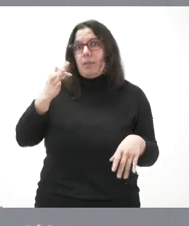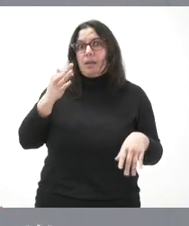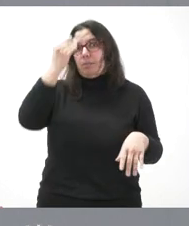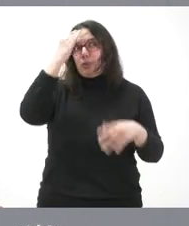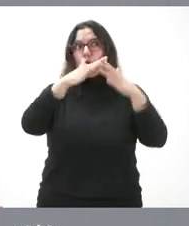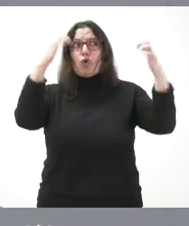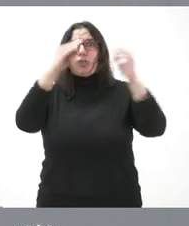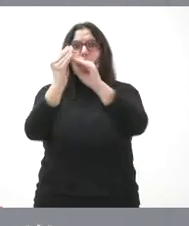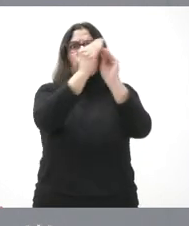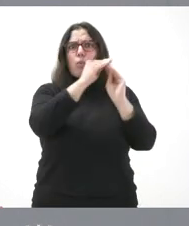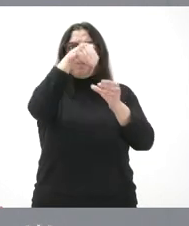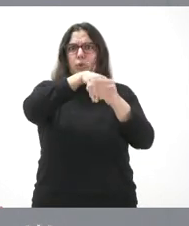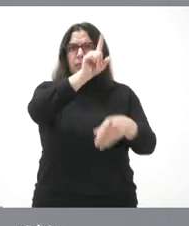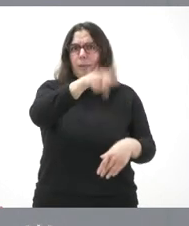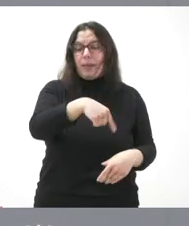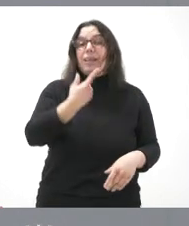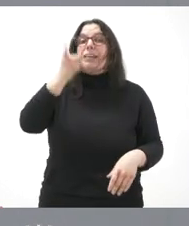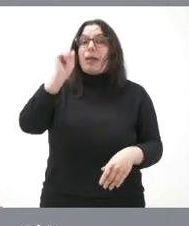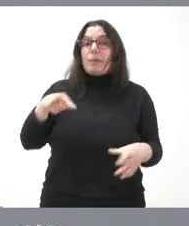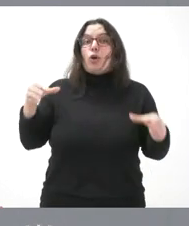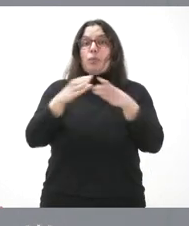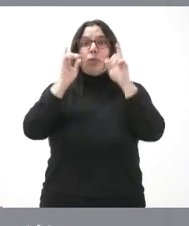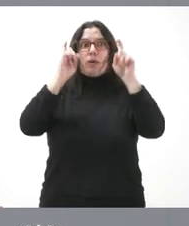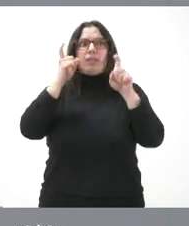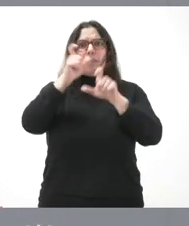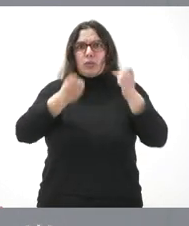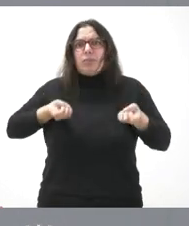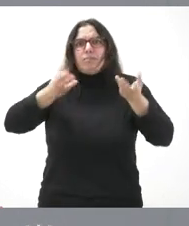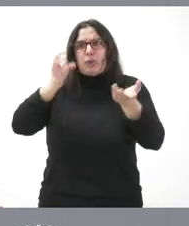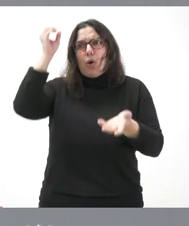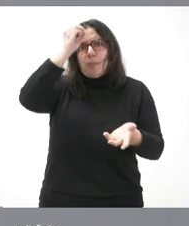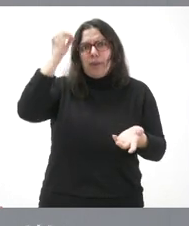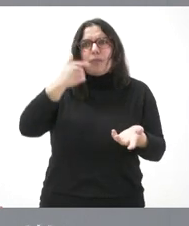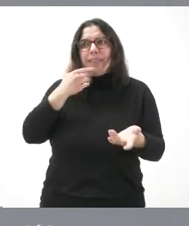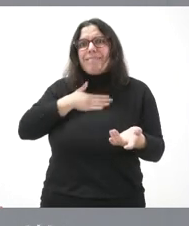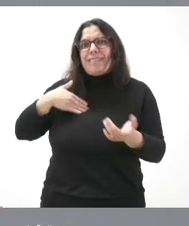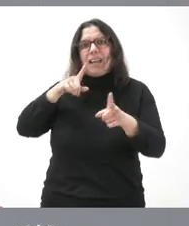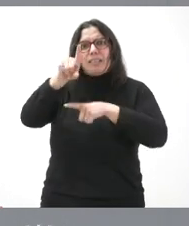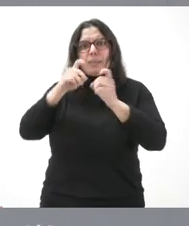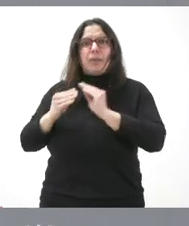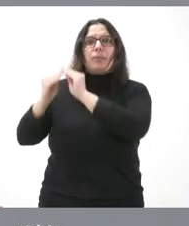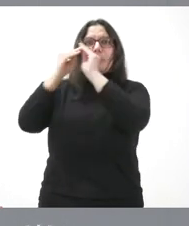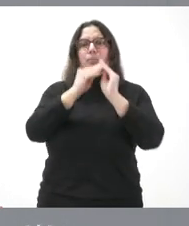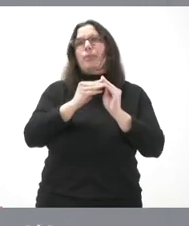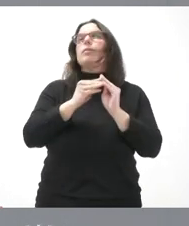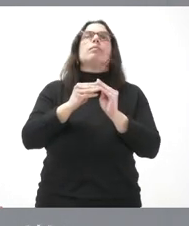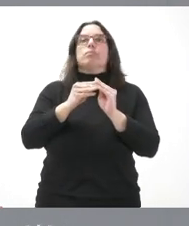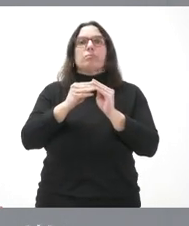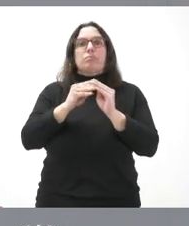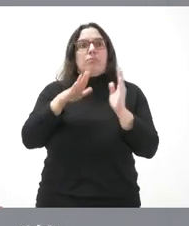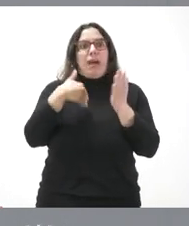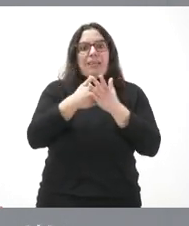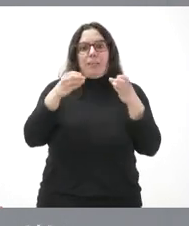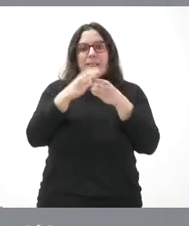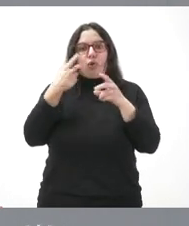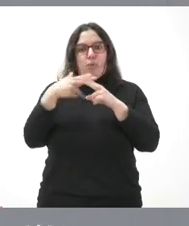Castilla y León. Y ha habido manifestaciones de la comunidad educativa pidiendo una BAU única. Y en esas manifestaciones han participado hasta la oposición de Castilla y León.